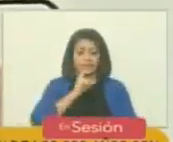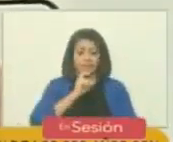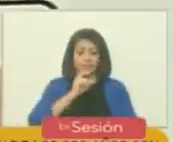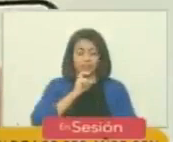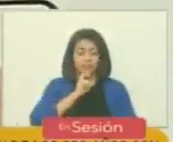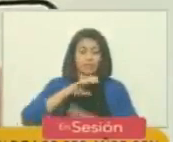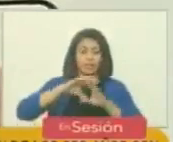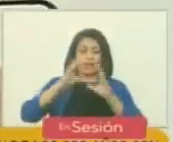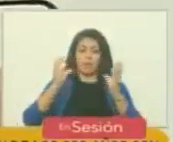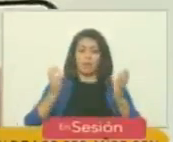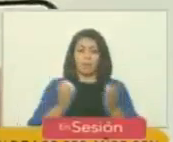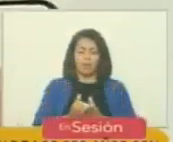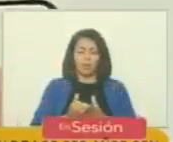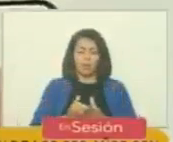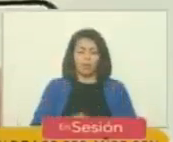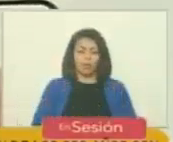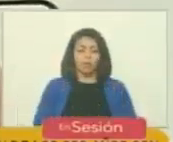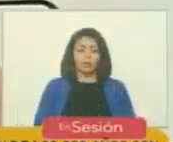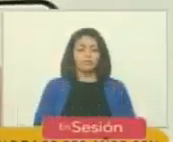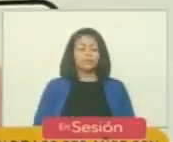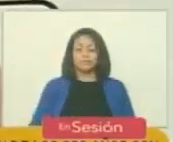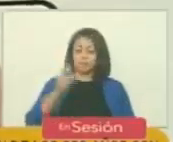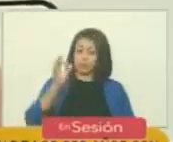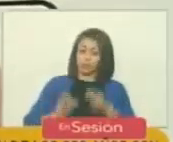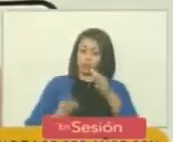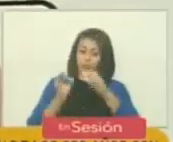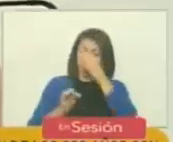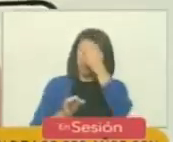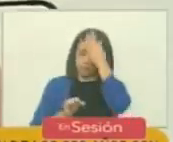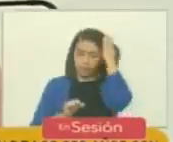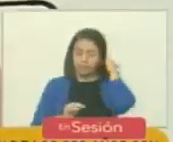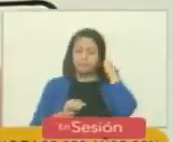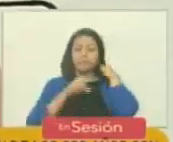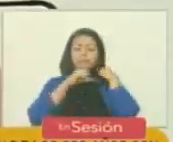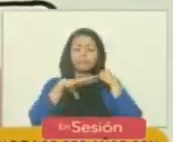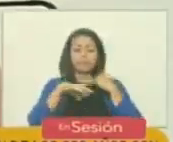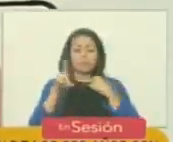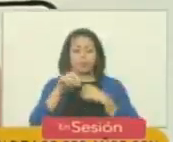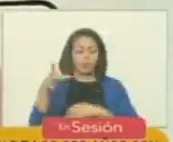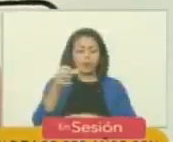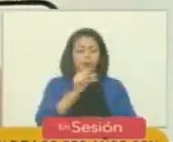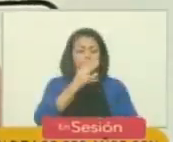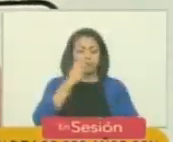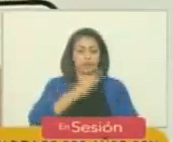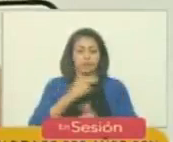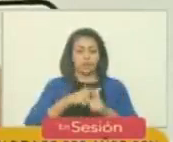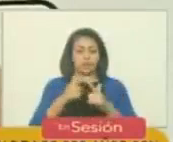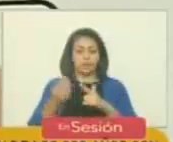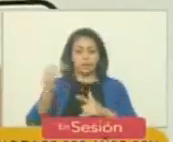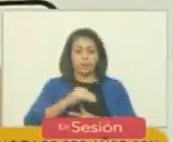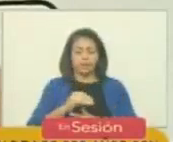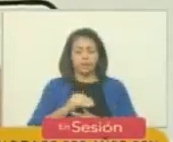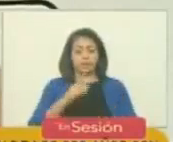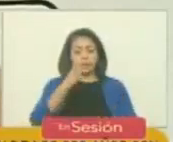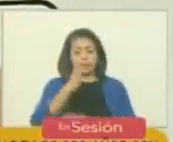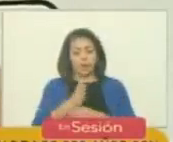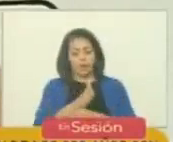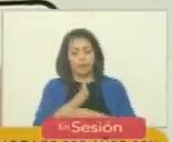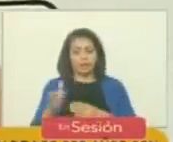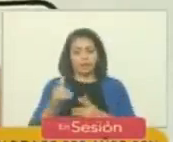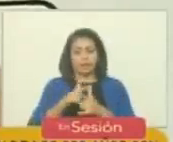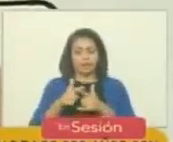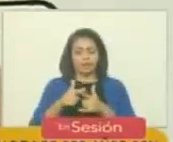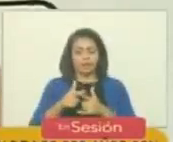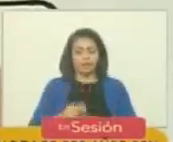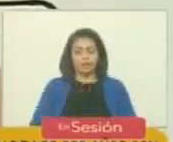del mundo. Si el juicio de este relato no alcanza a ser verdad más que en una cuarta parte, dice